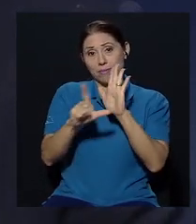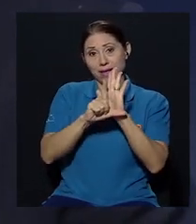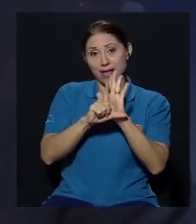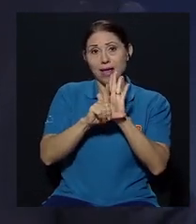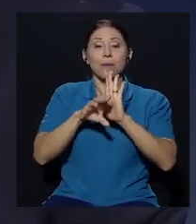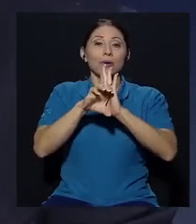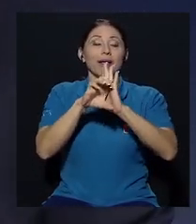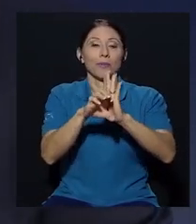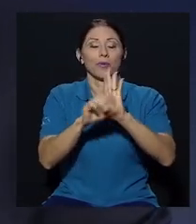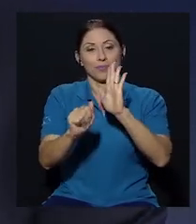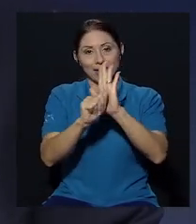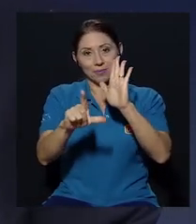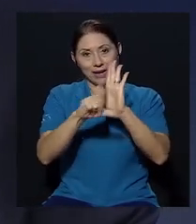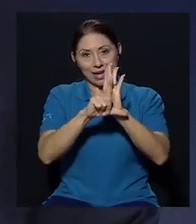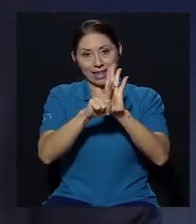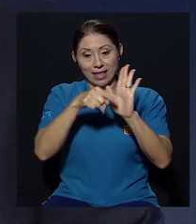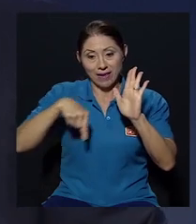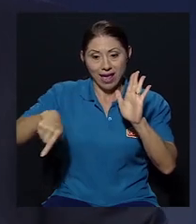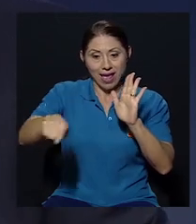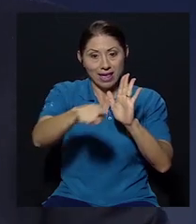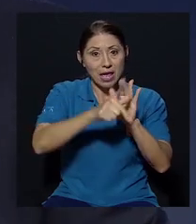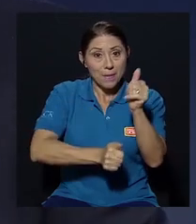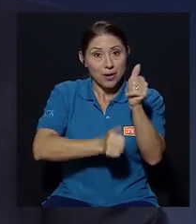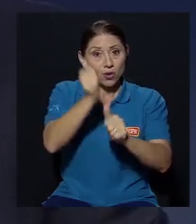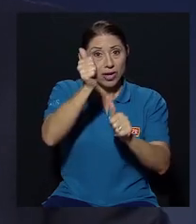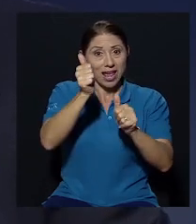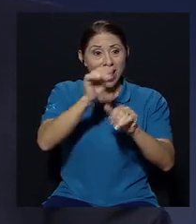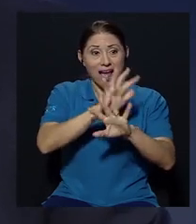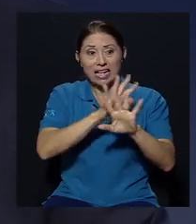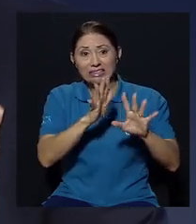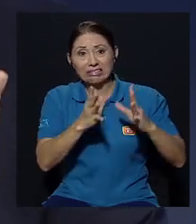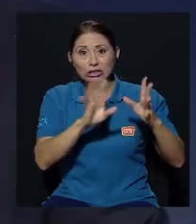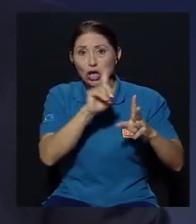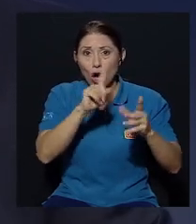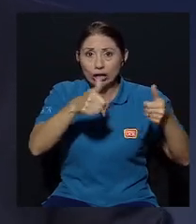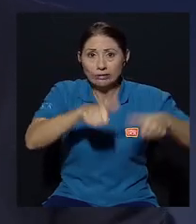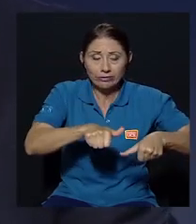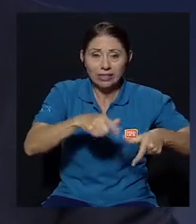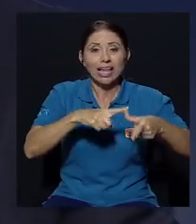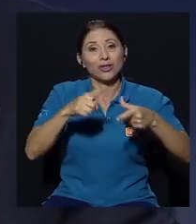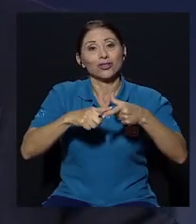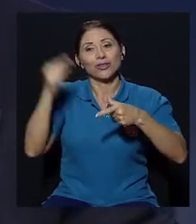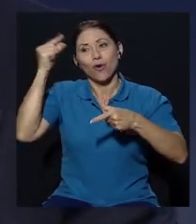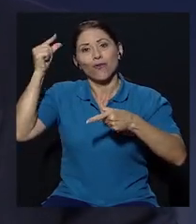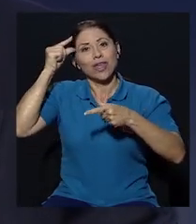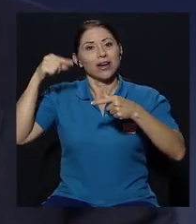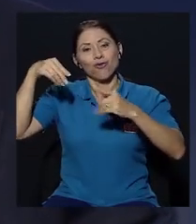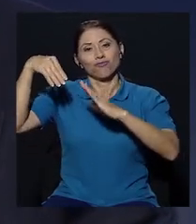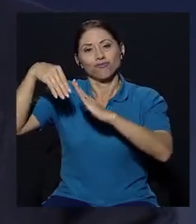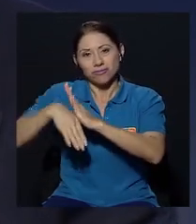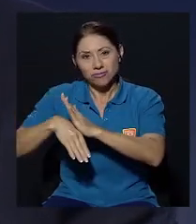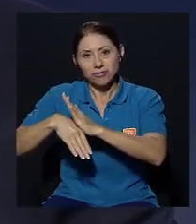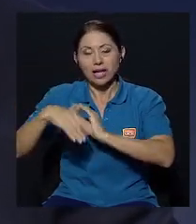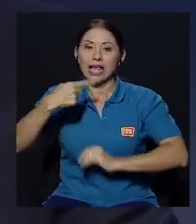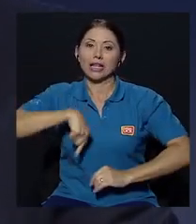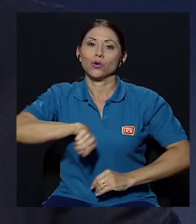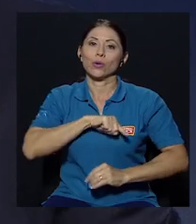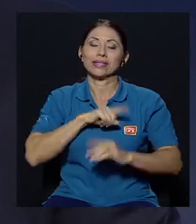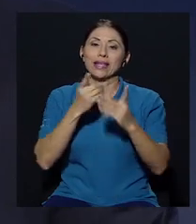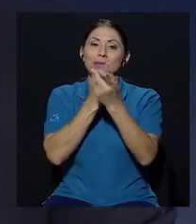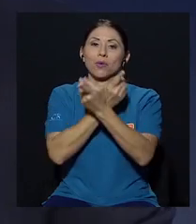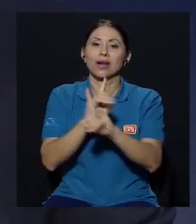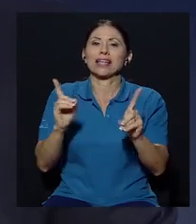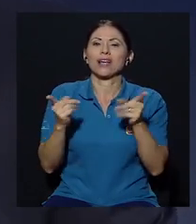que cuando la mayoría legislativa se pierde el gobierno cae en nuestra democracia lo que ocurriría es si digamos